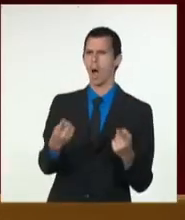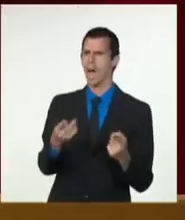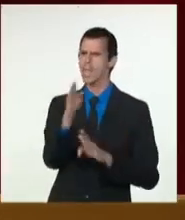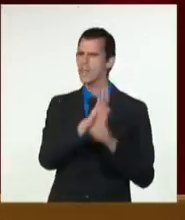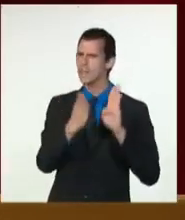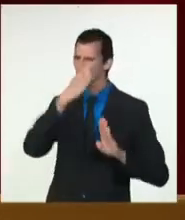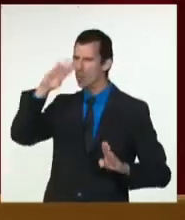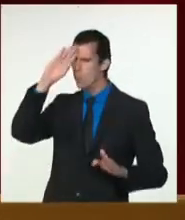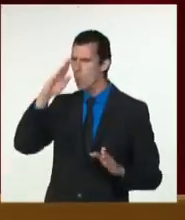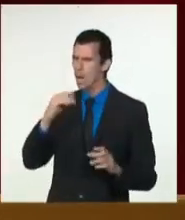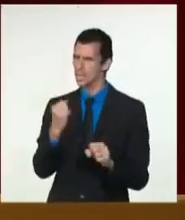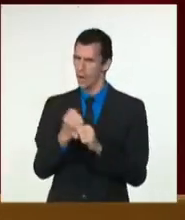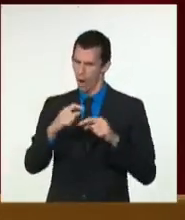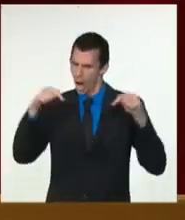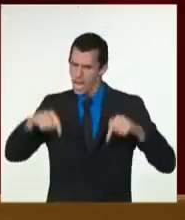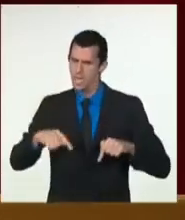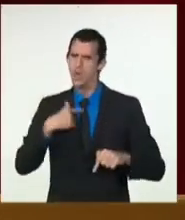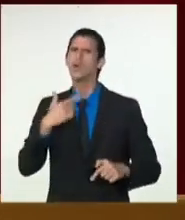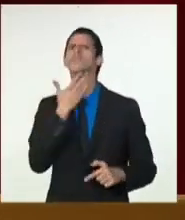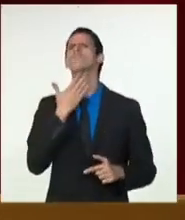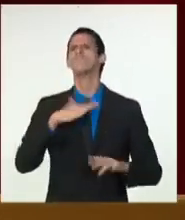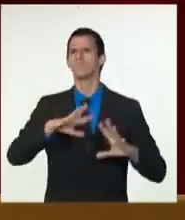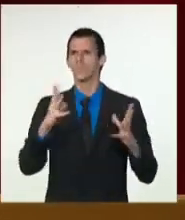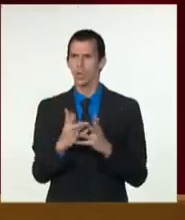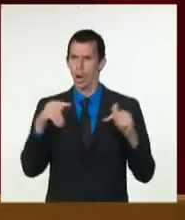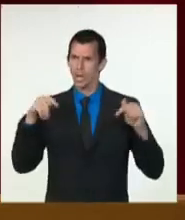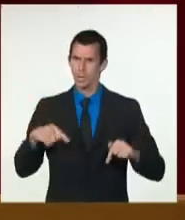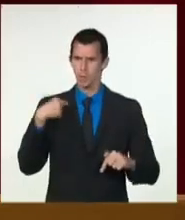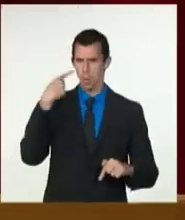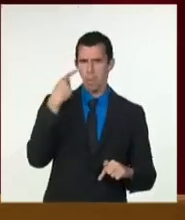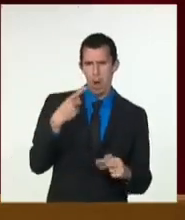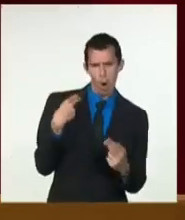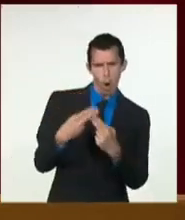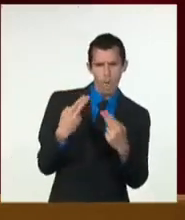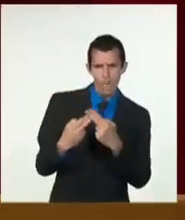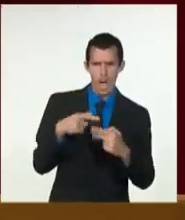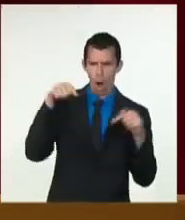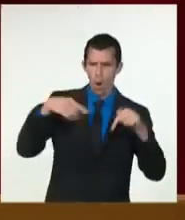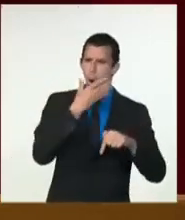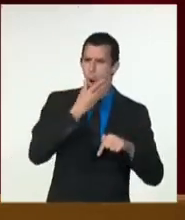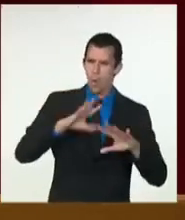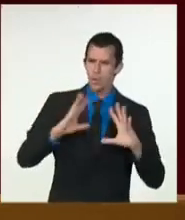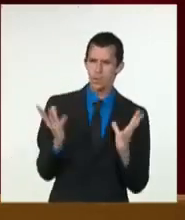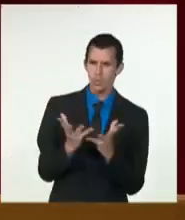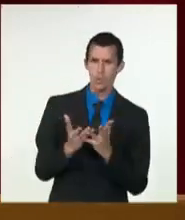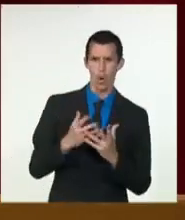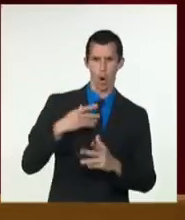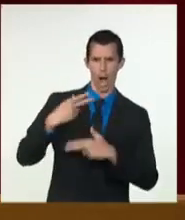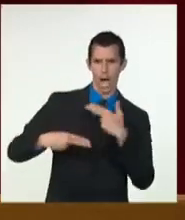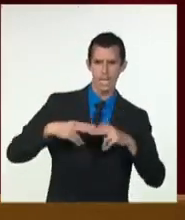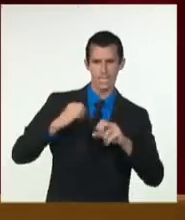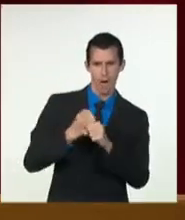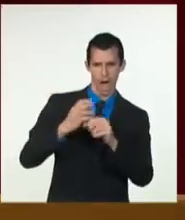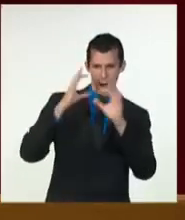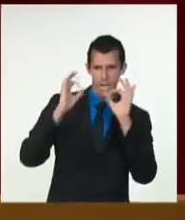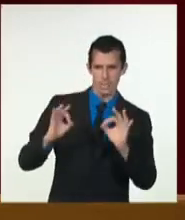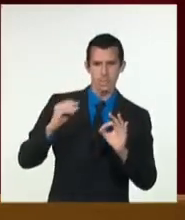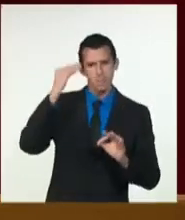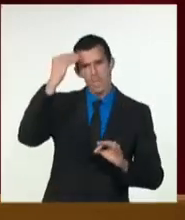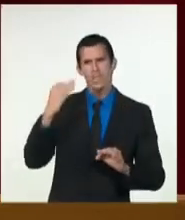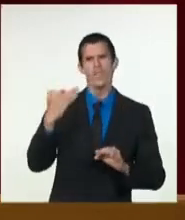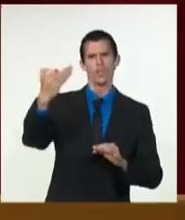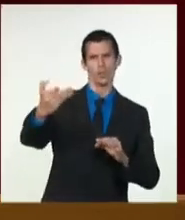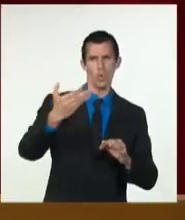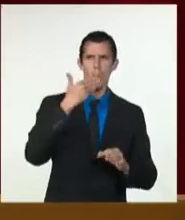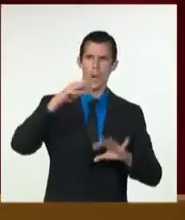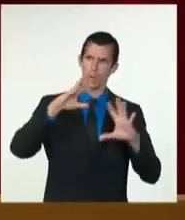vimos el horizonte, vimos el futuro que nuestros adversarios no alcanzan a ver. En esos jóvenes